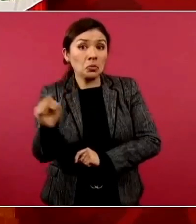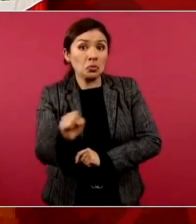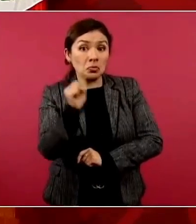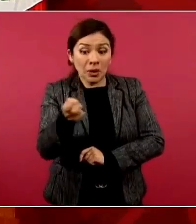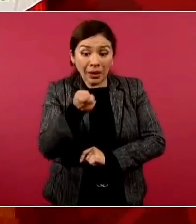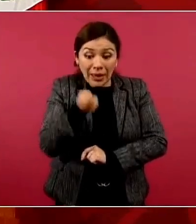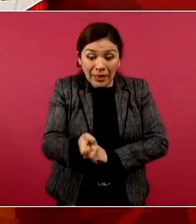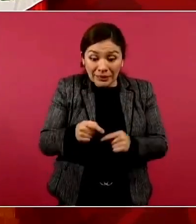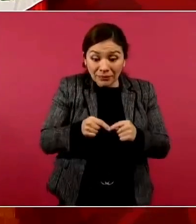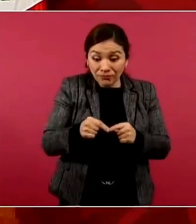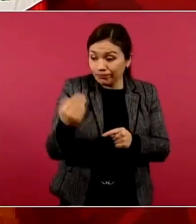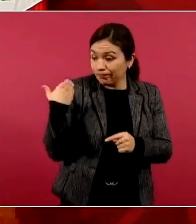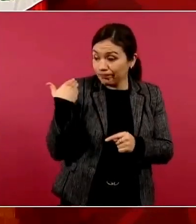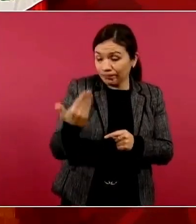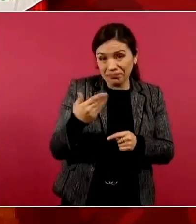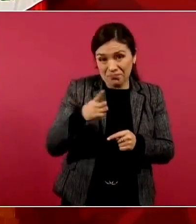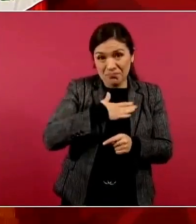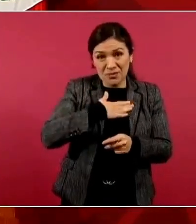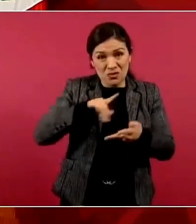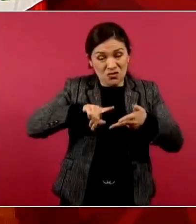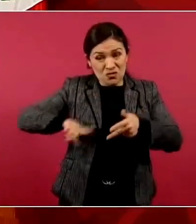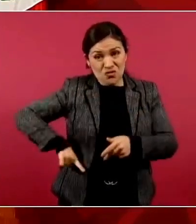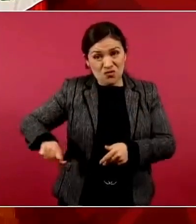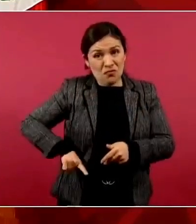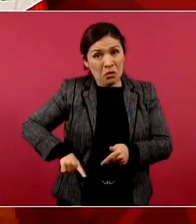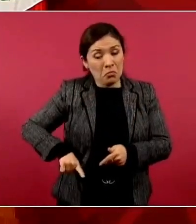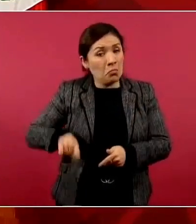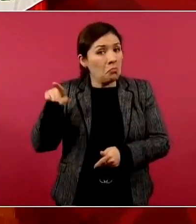sexenio nuestro no se ha hecho eso.